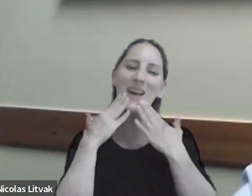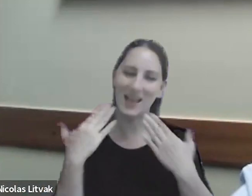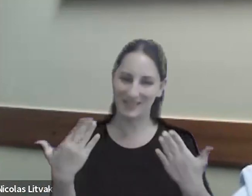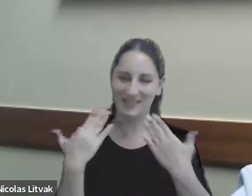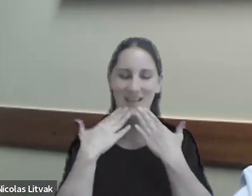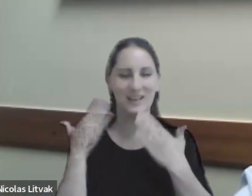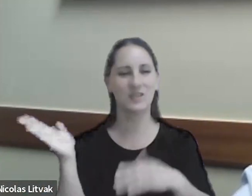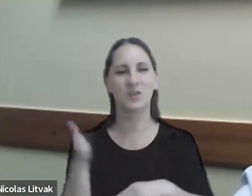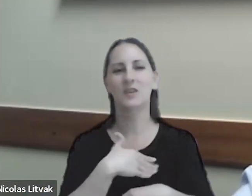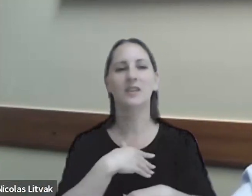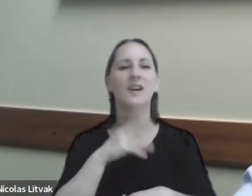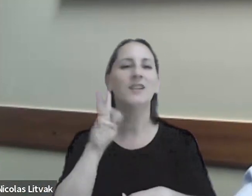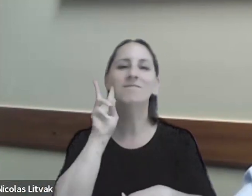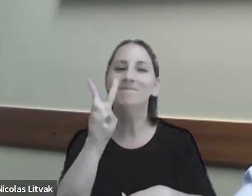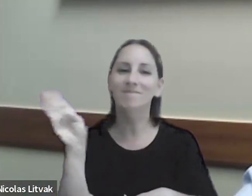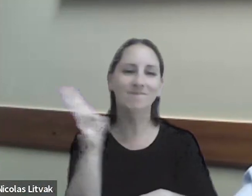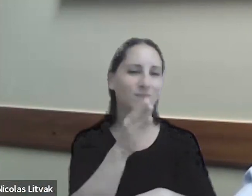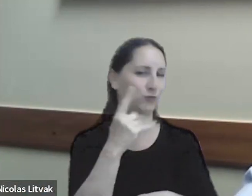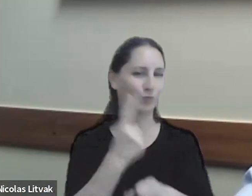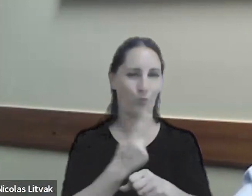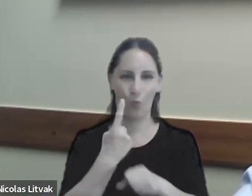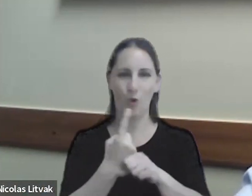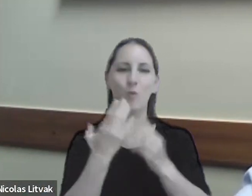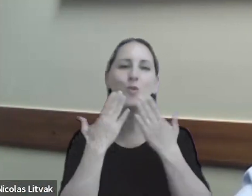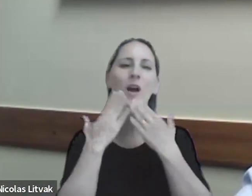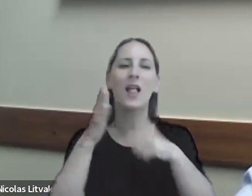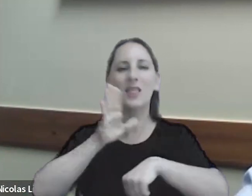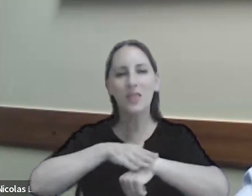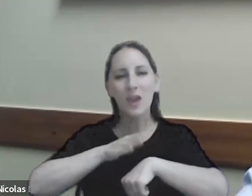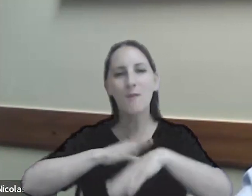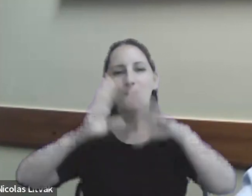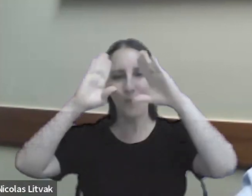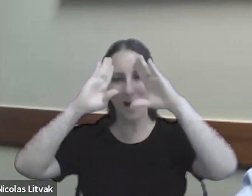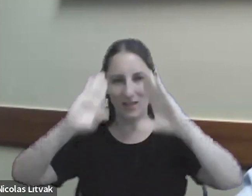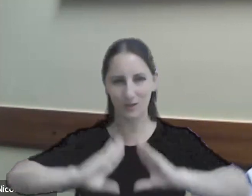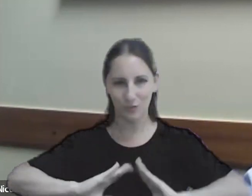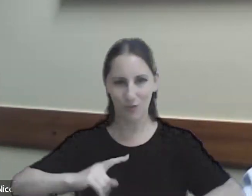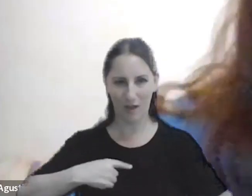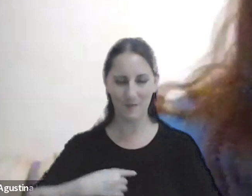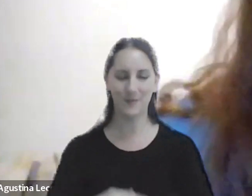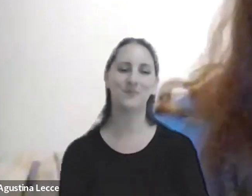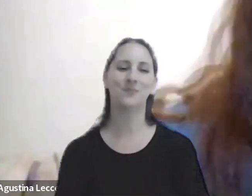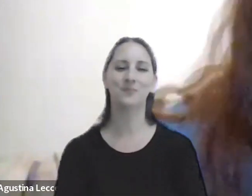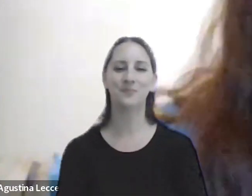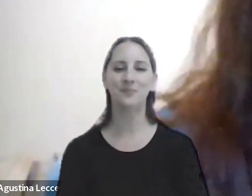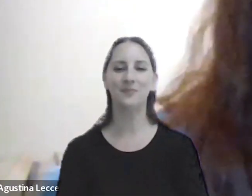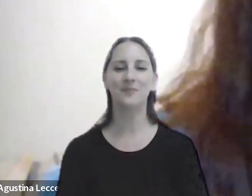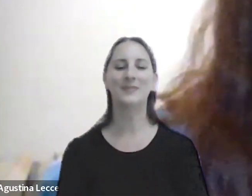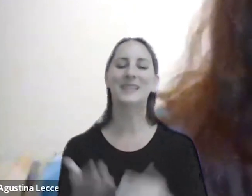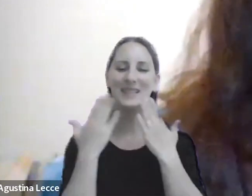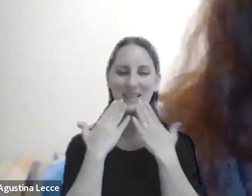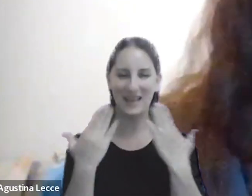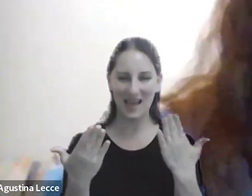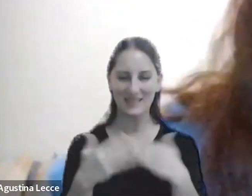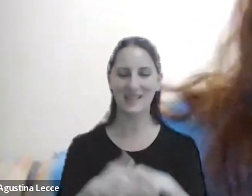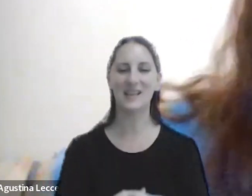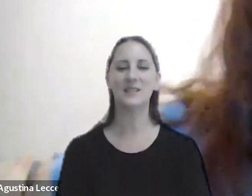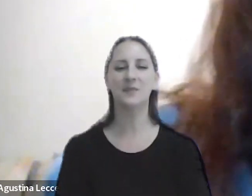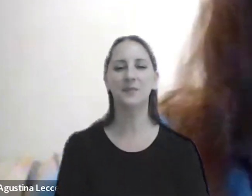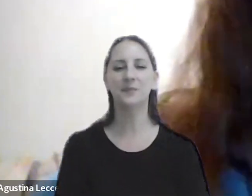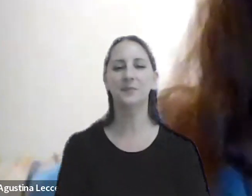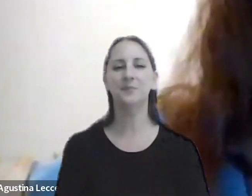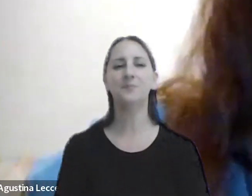no puedo verlos a todos pero les agradezco mucho el tiempo y atención que tuvieron no por favor a vos Nicolás un millón de gracias